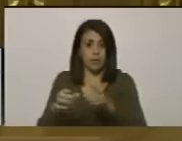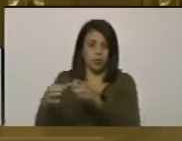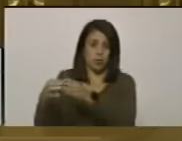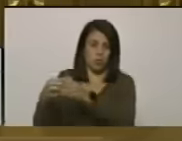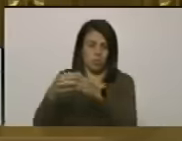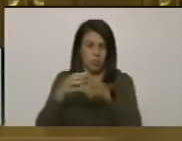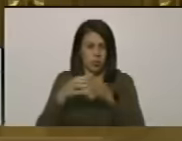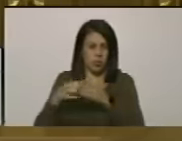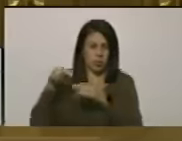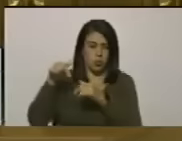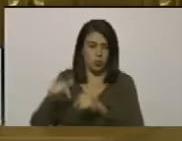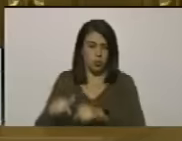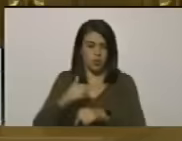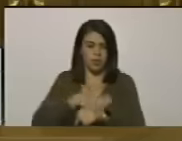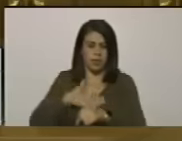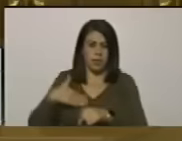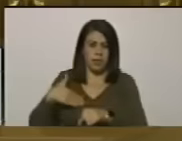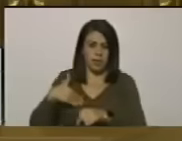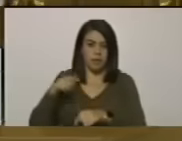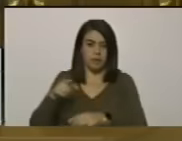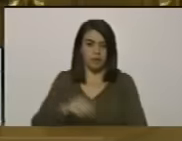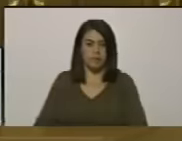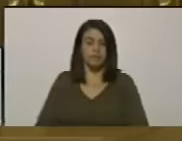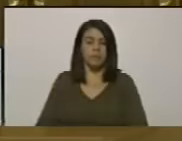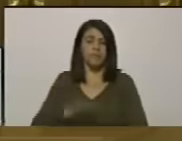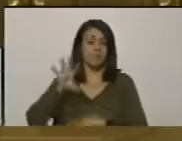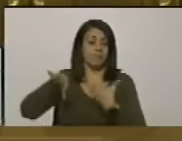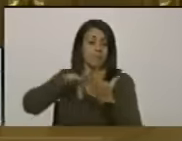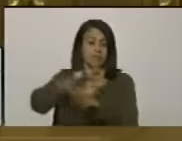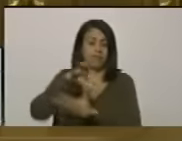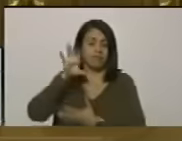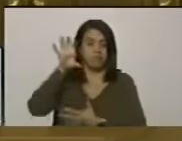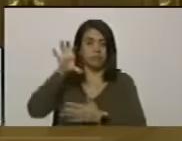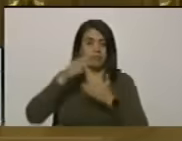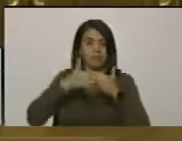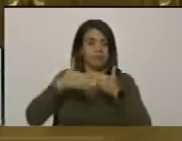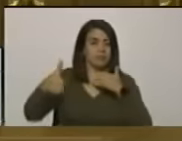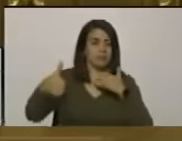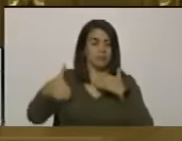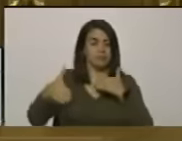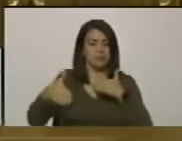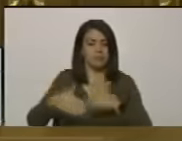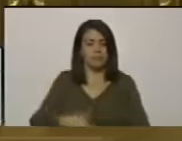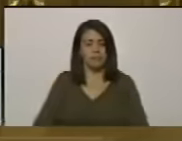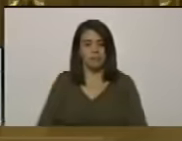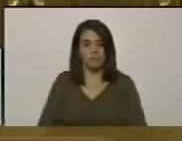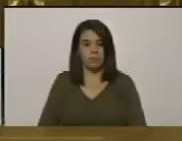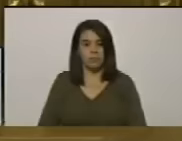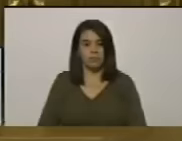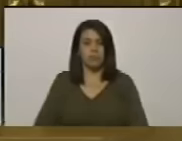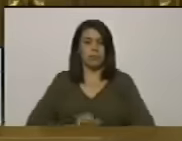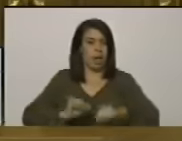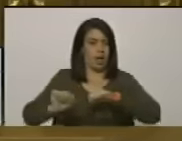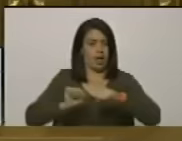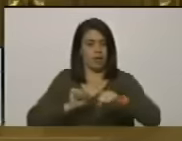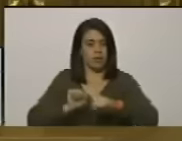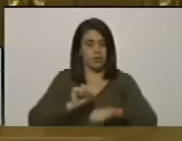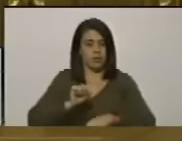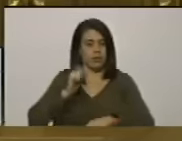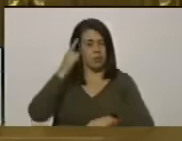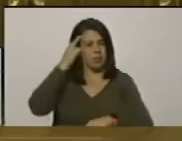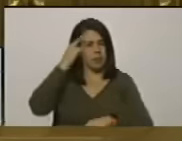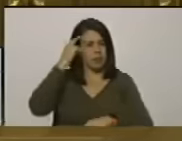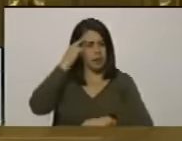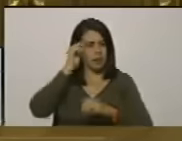que hoy pretenden incendiar al país aislarlos y que nos mueva la sensatez